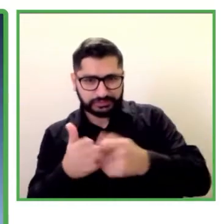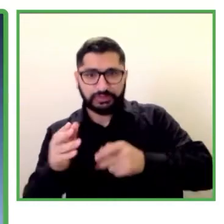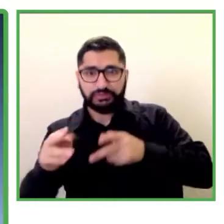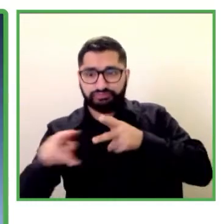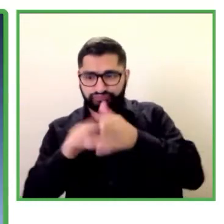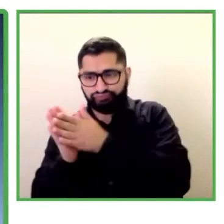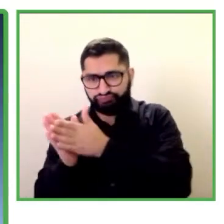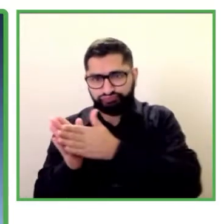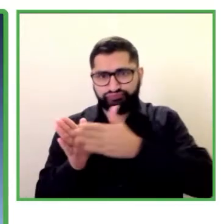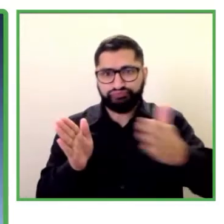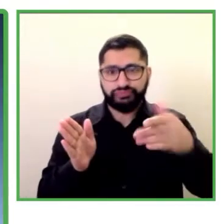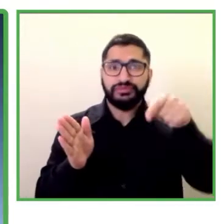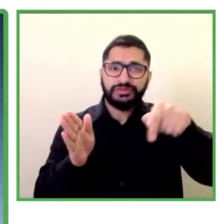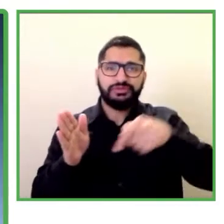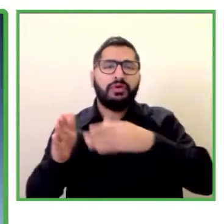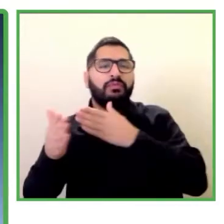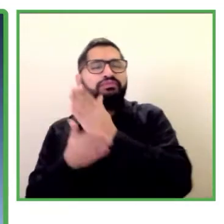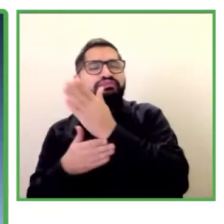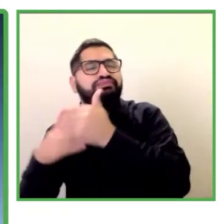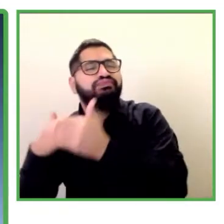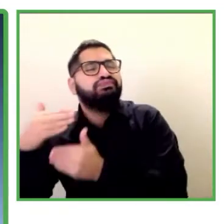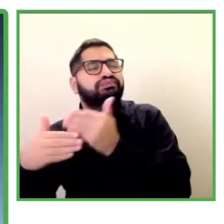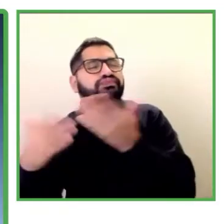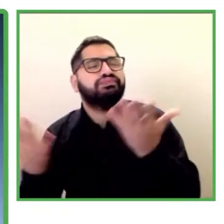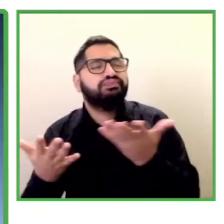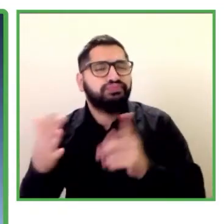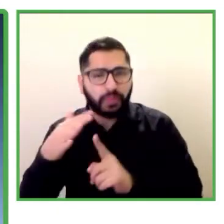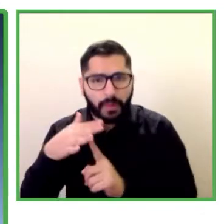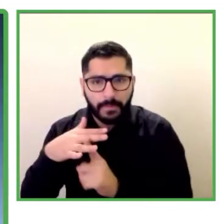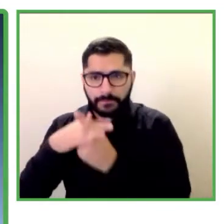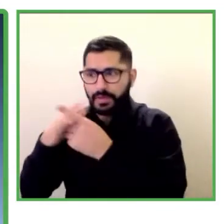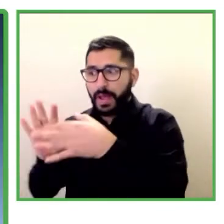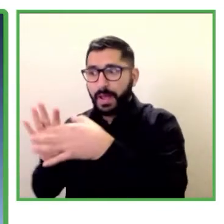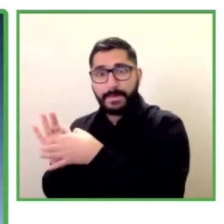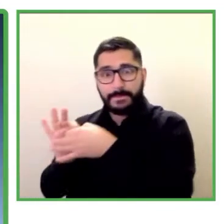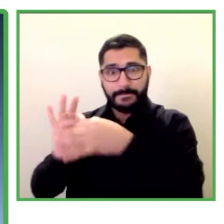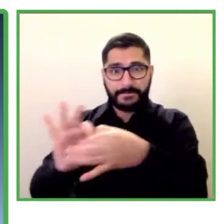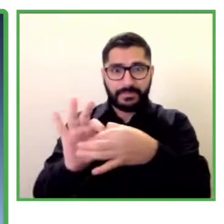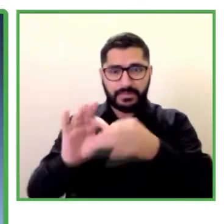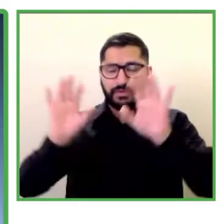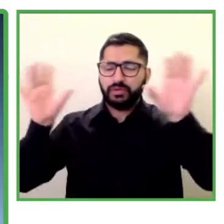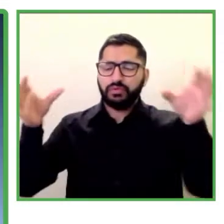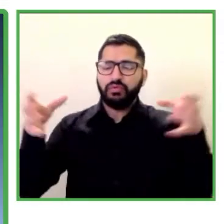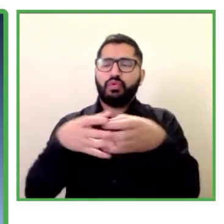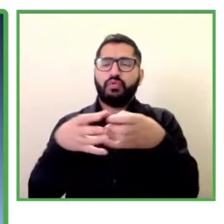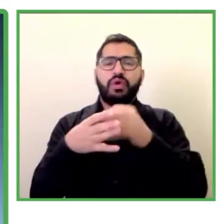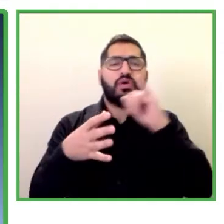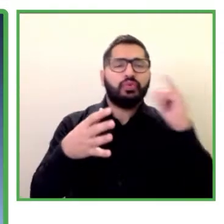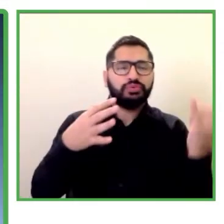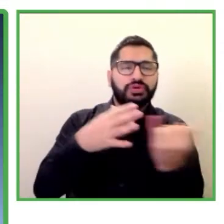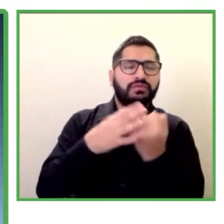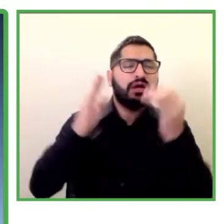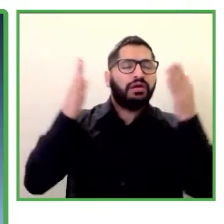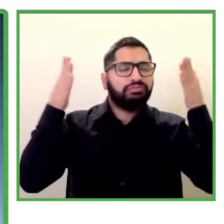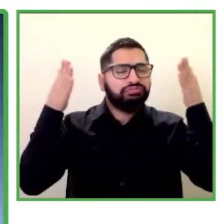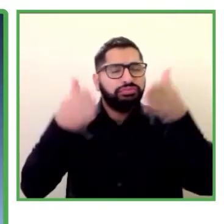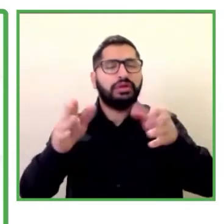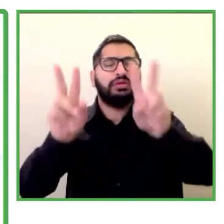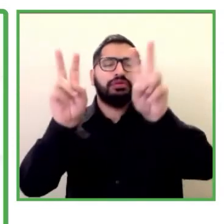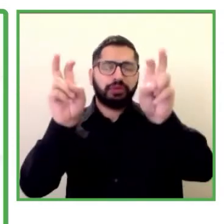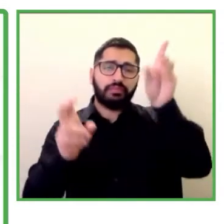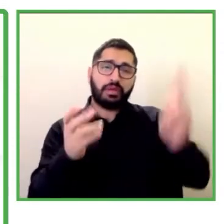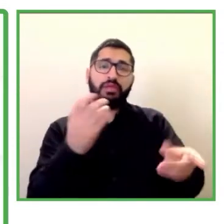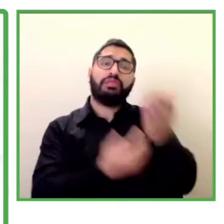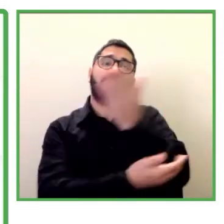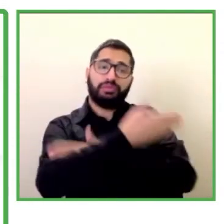públicas y privadas y organizaciones en torno a temas de inclusión de personas con discapacidad desde lo